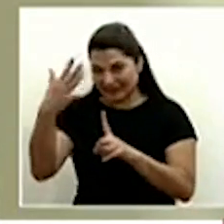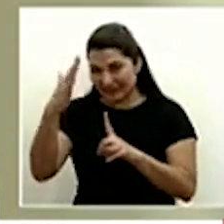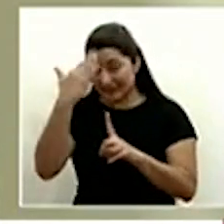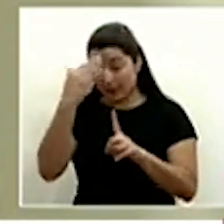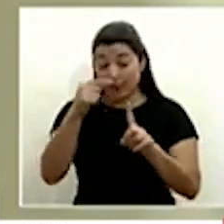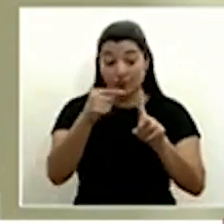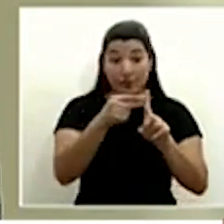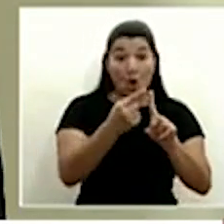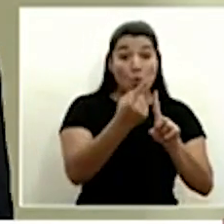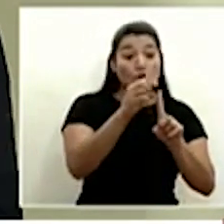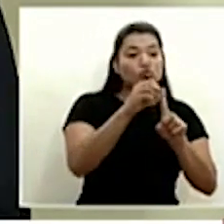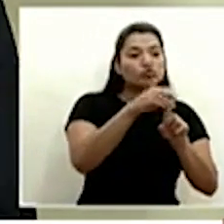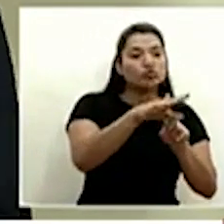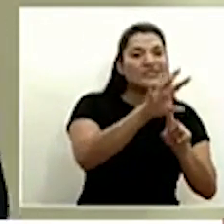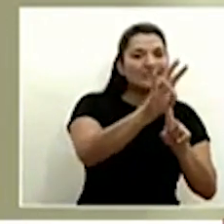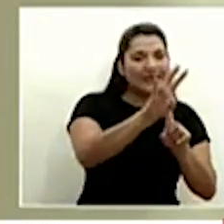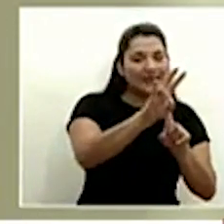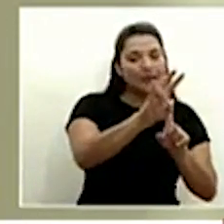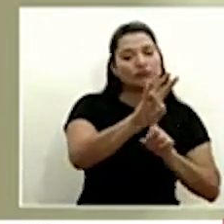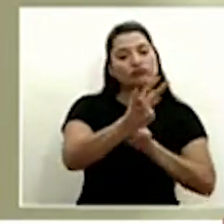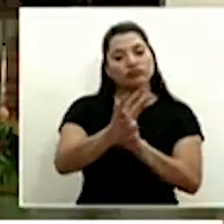clúster y uno que es importado